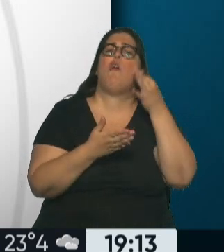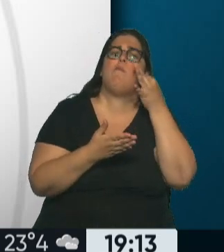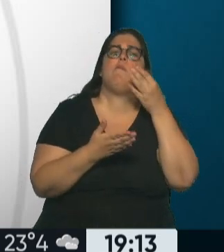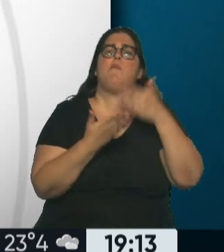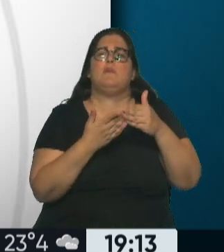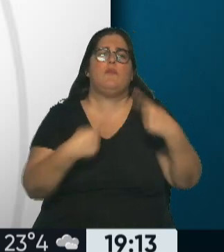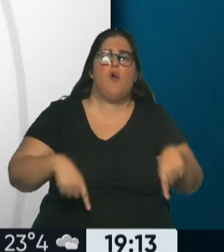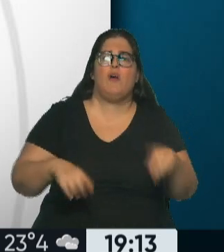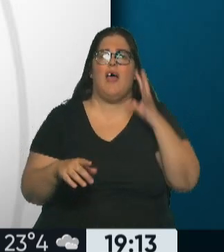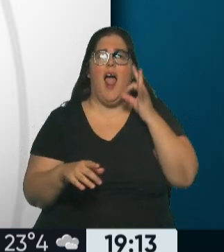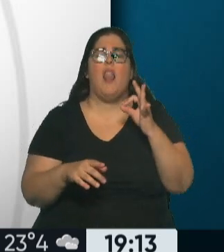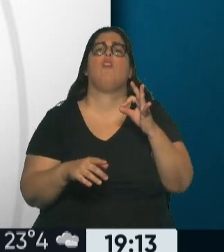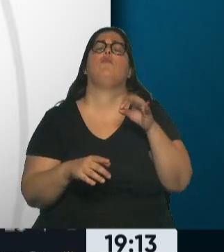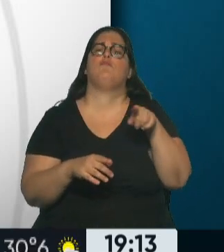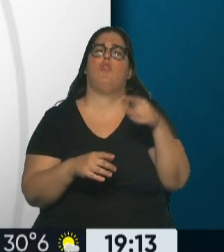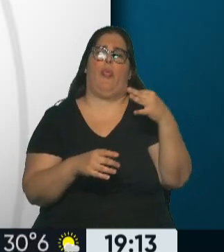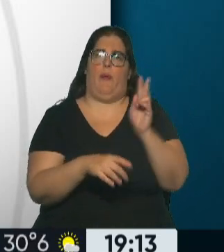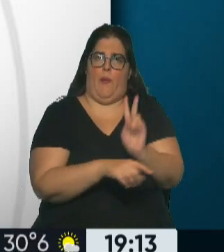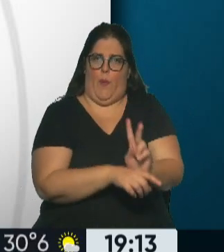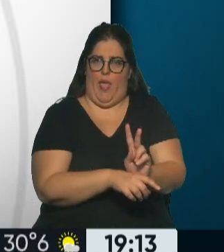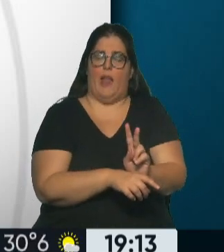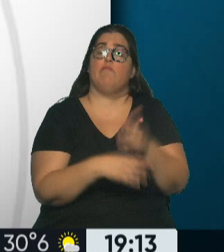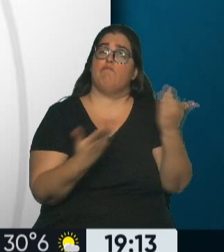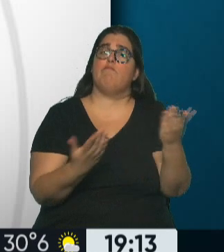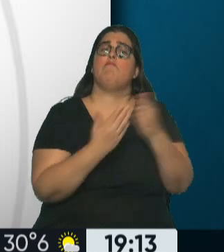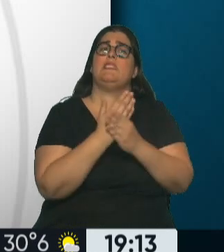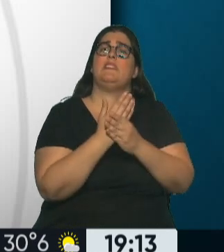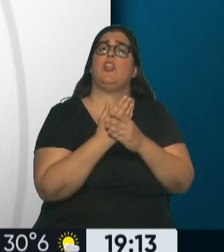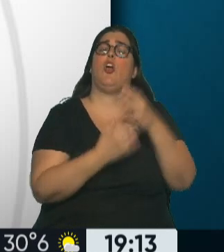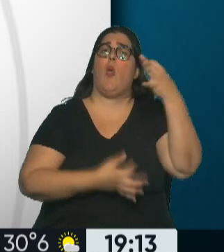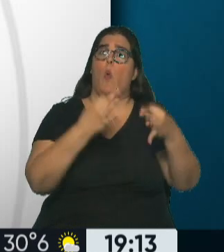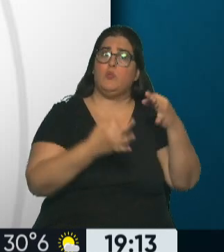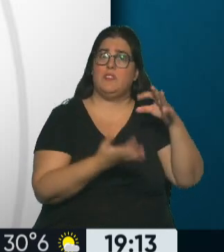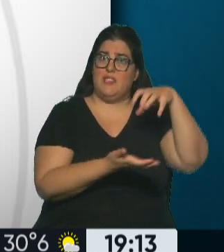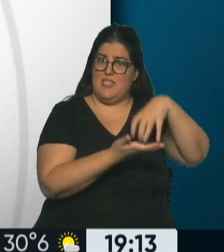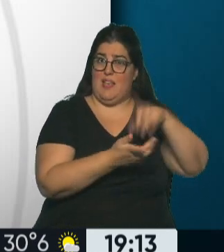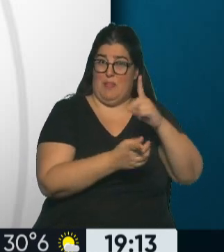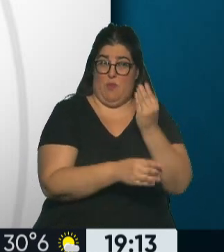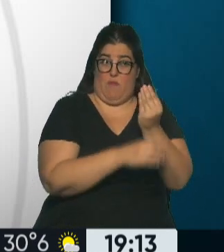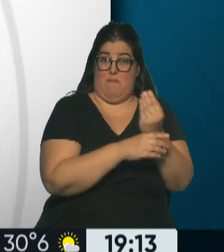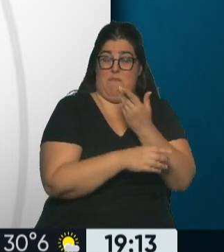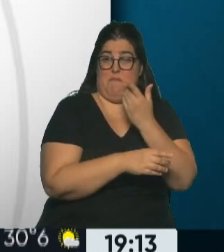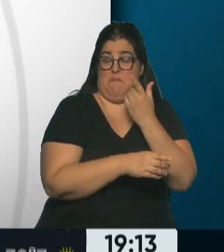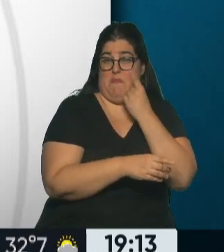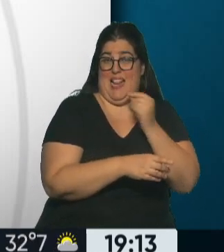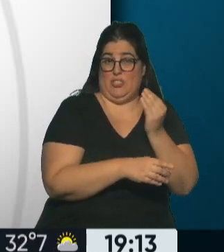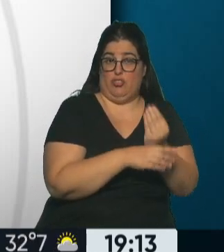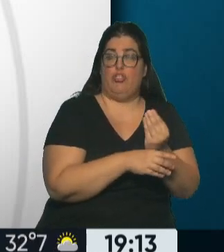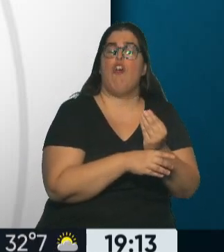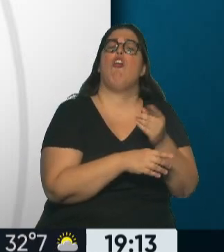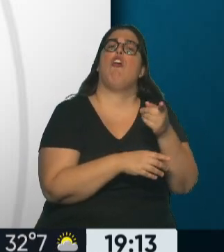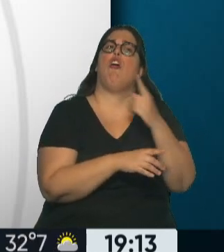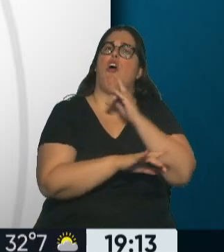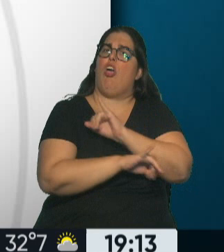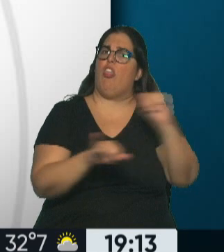racismo. Entonces, el Ministerio de Justicia y Cuño Libarona, dice, respetaremos y